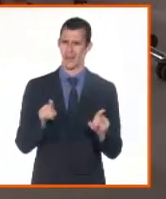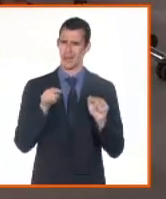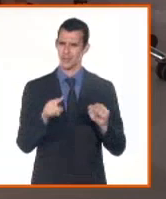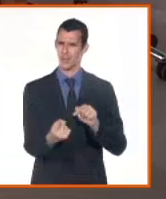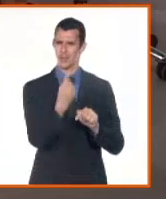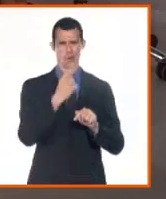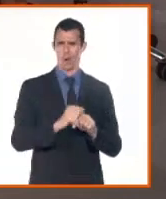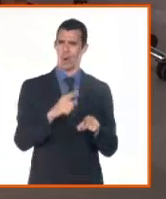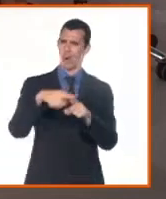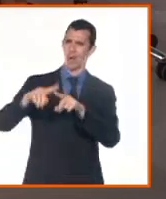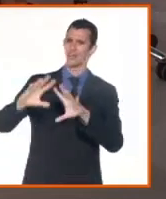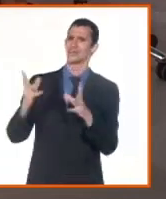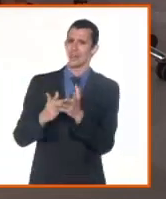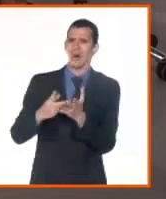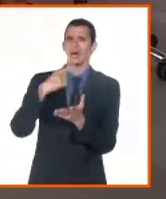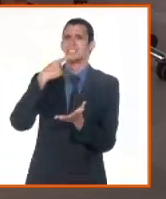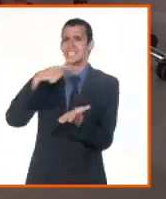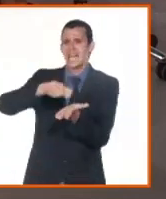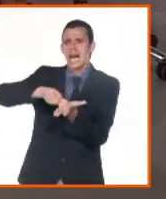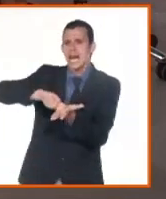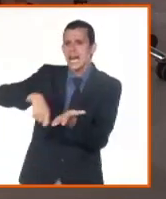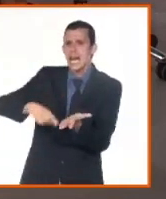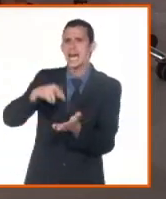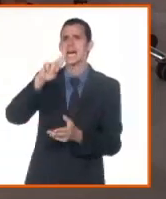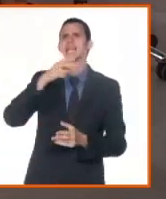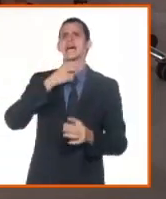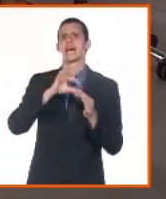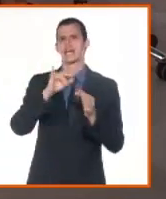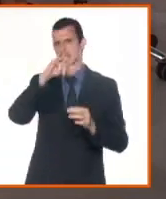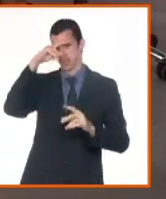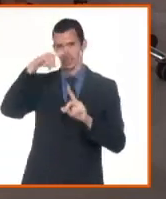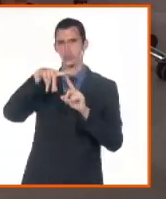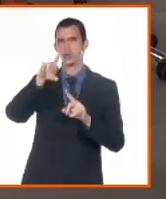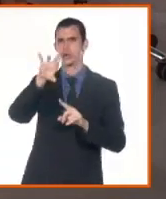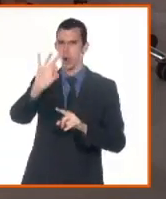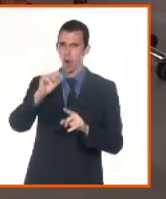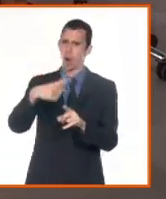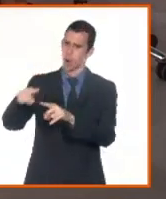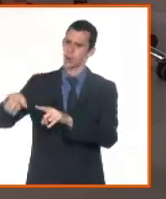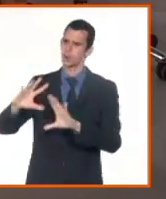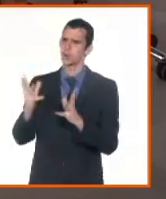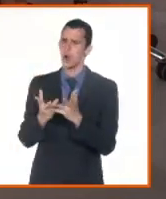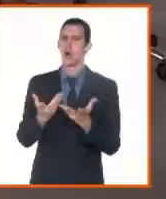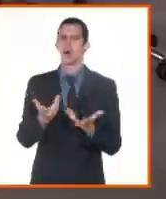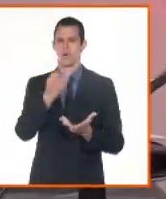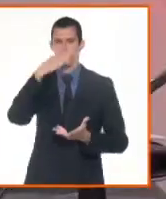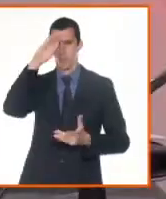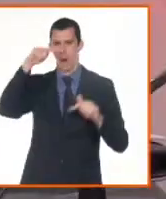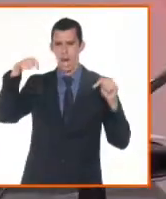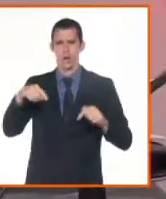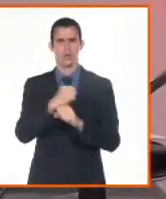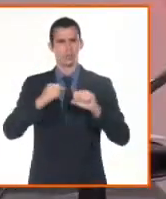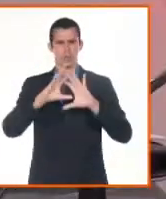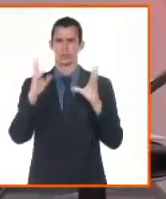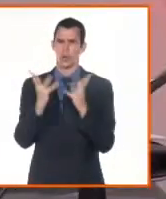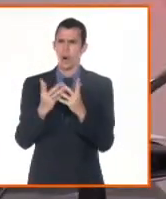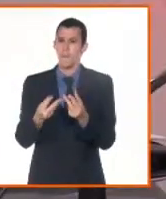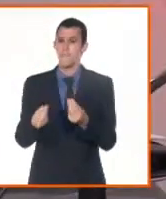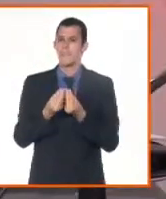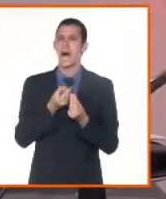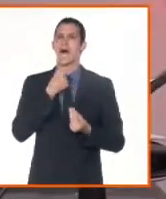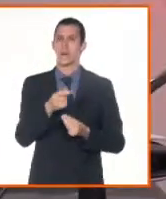que también están gravitando sobre la sociedad cubana y también sobre la transformación económica que tiene